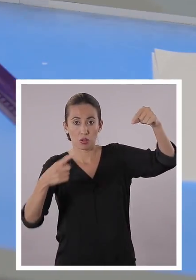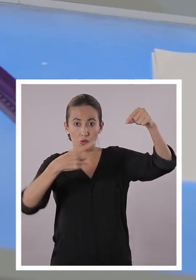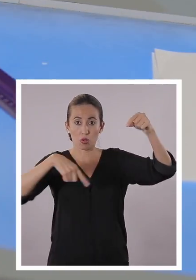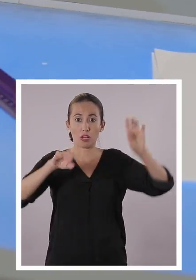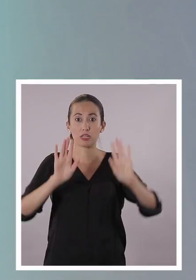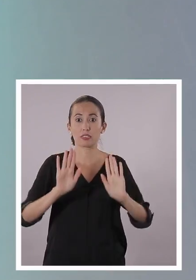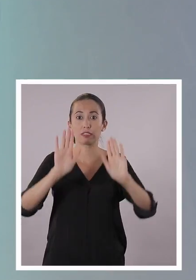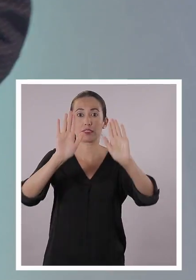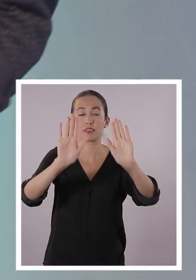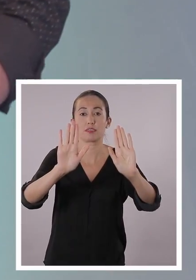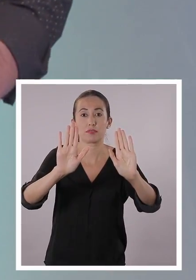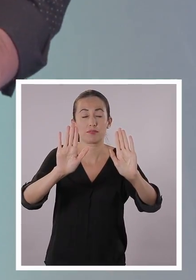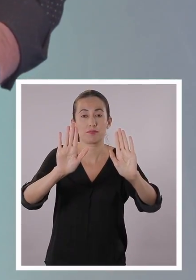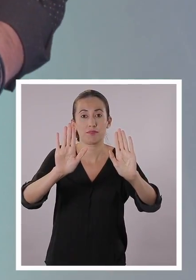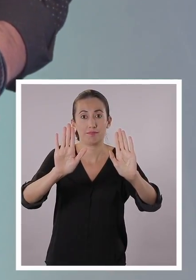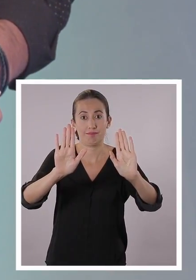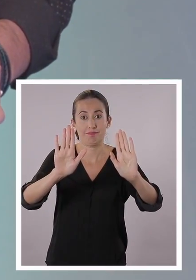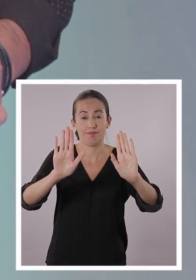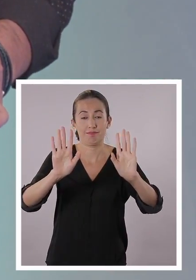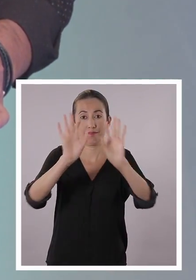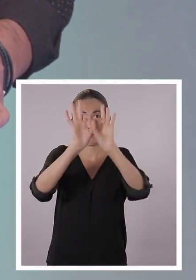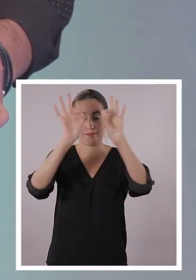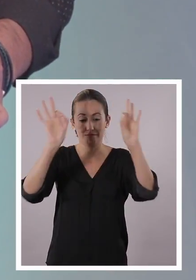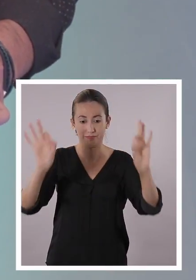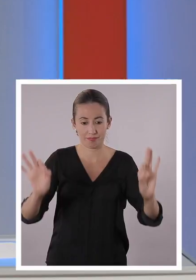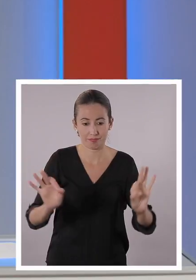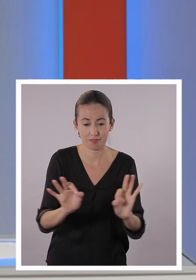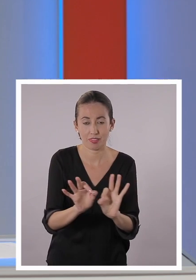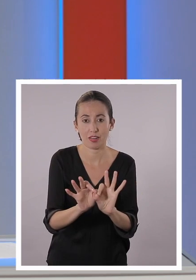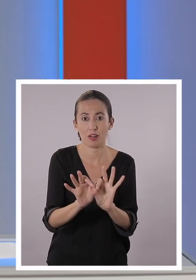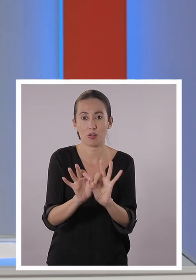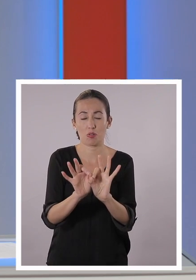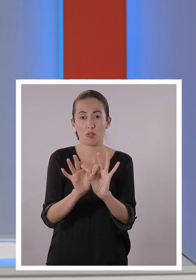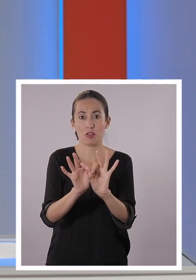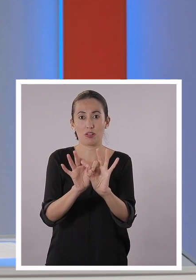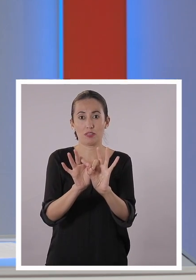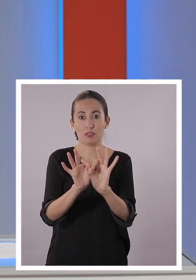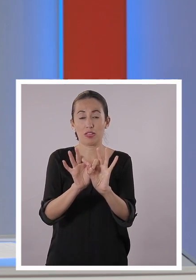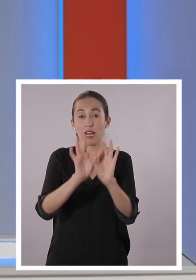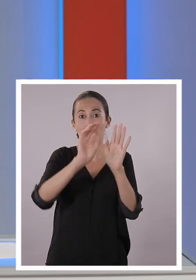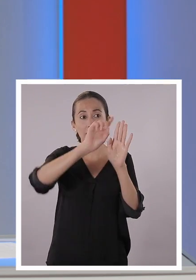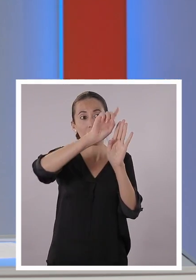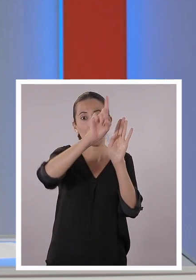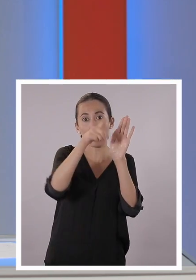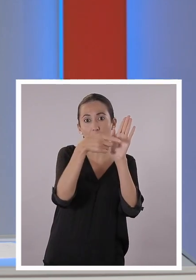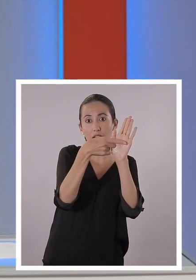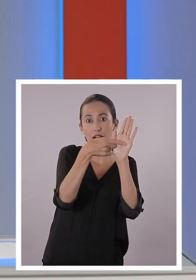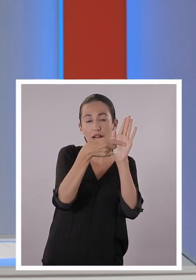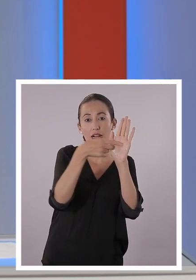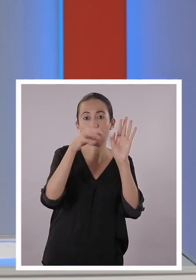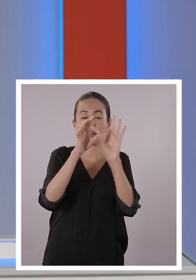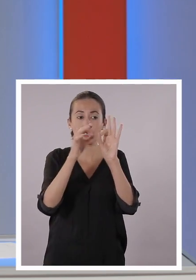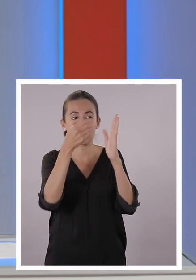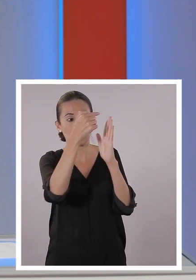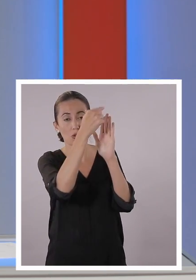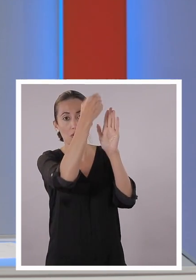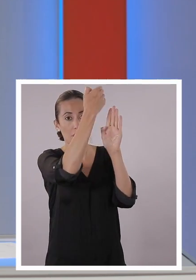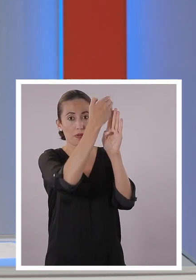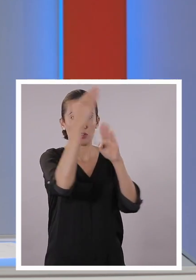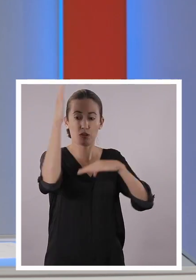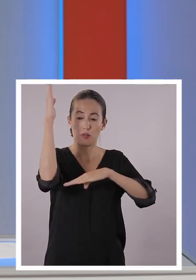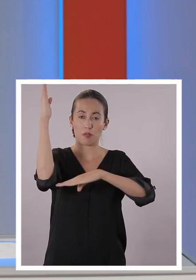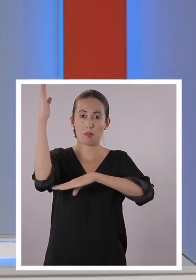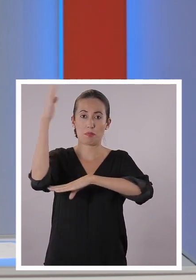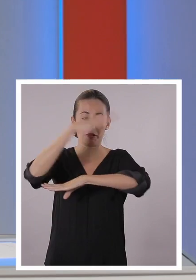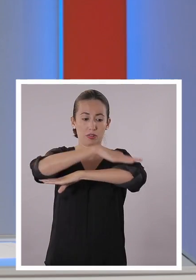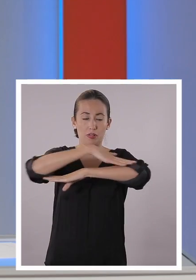Y tenemos nuestro triángulo rectángulo. Y aquí está el famoso ángulo recto, ¿no es cierto? Aquí el ángulo recto es